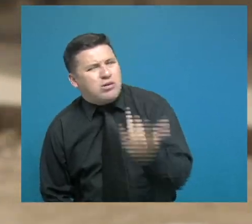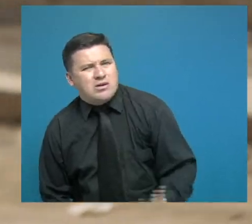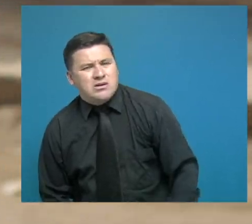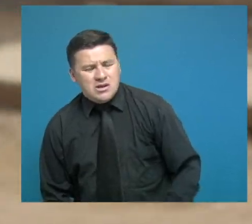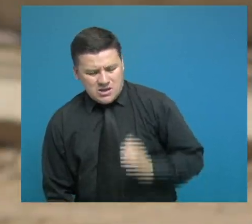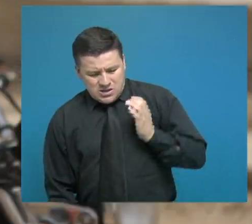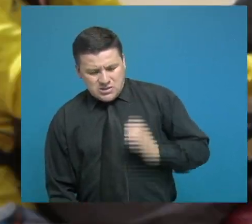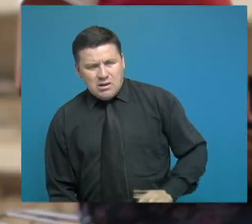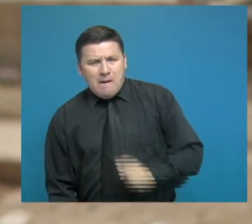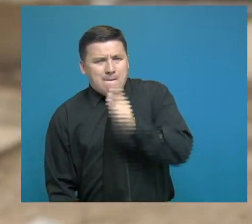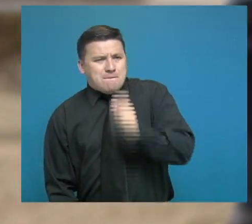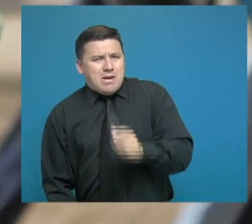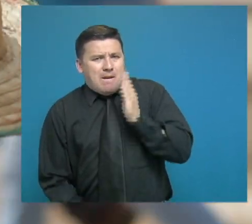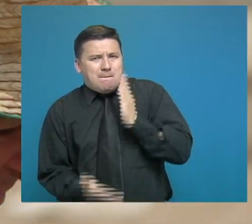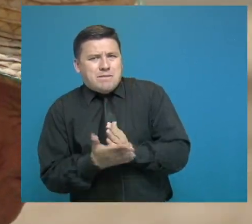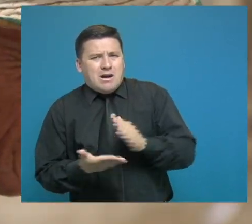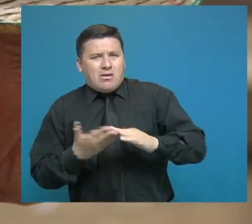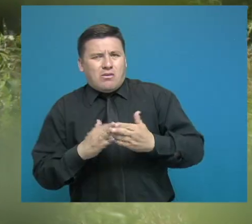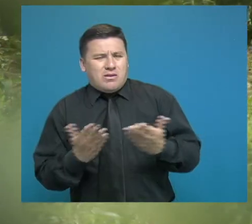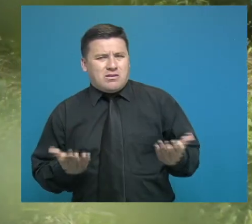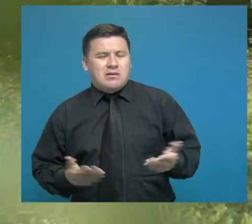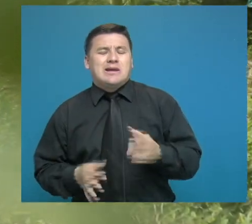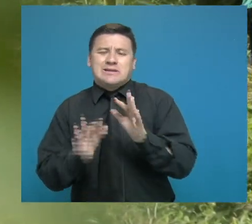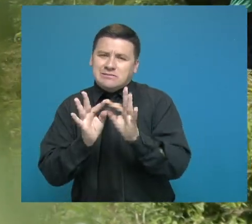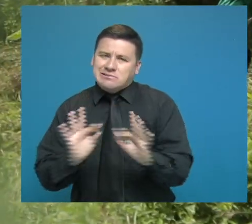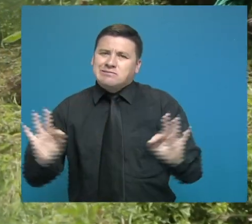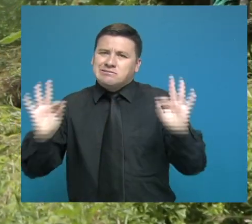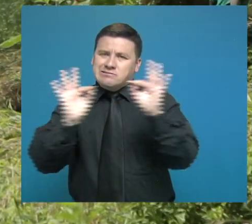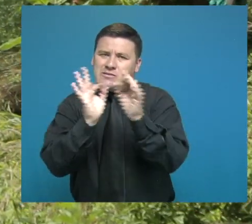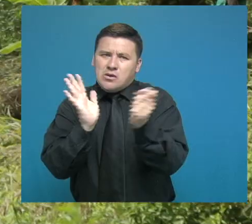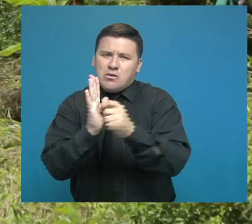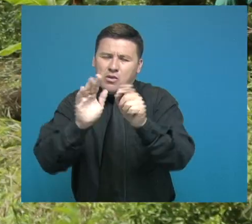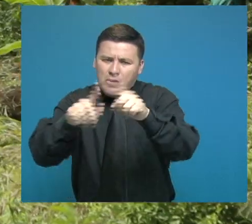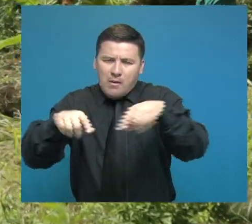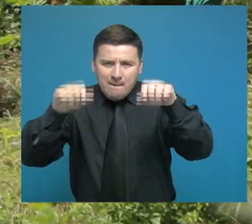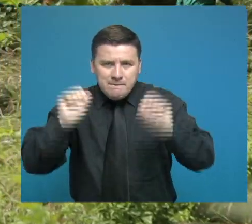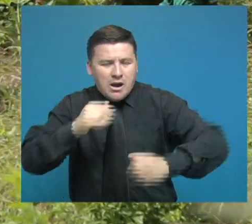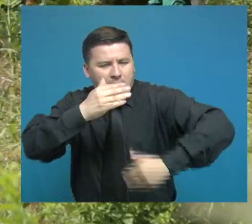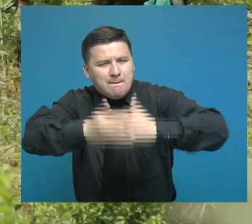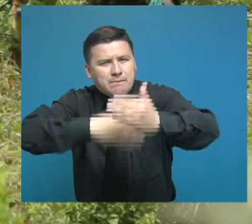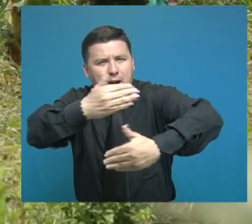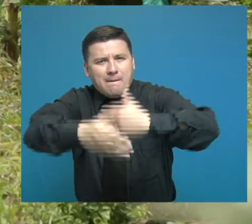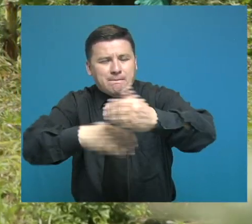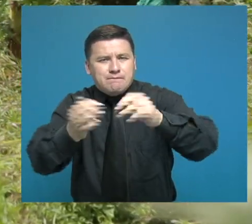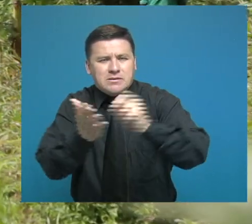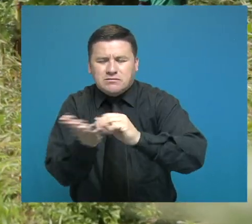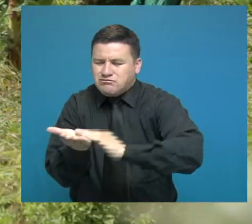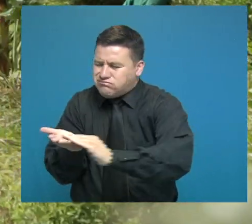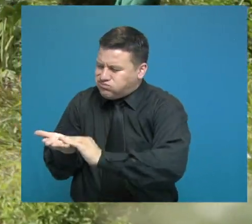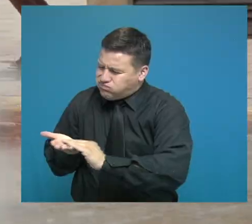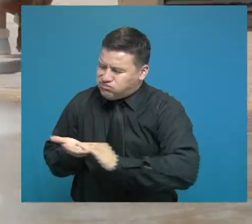y a la protección de los civiles. Es importante justamente para poder avanzar en la